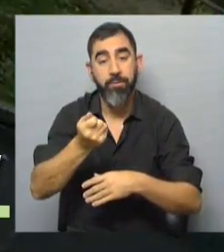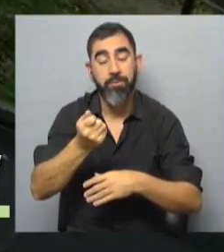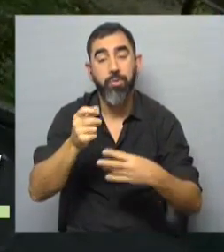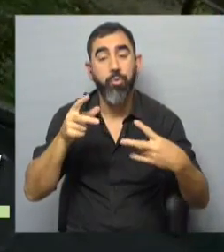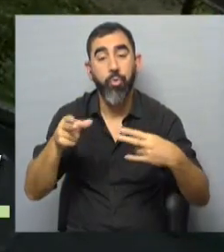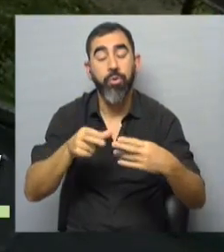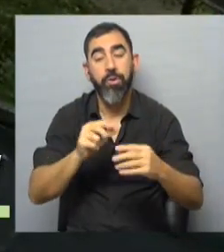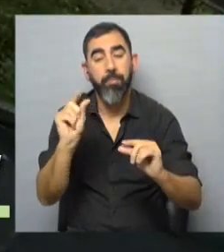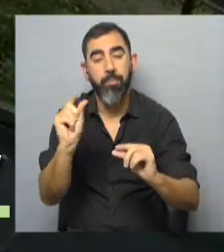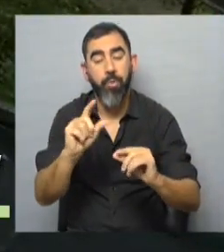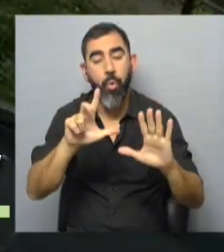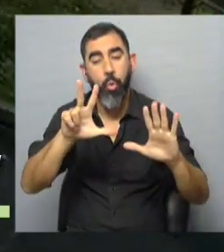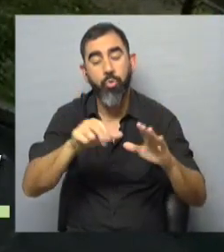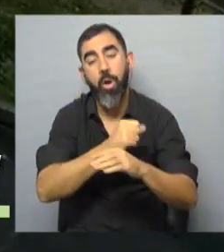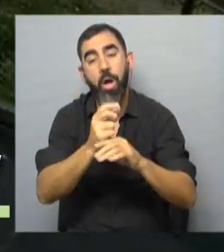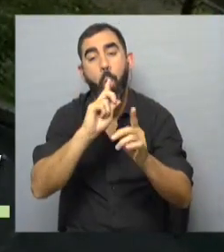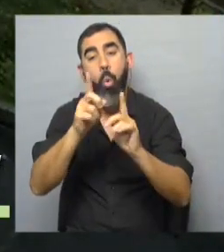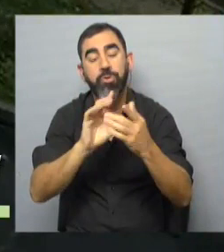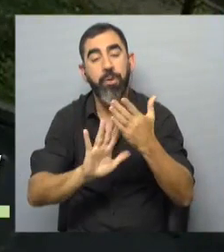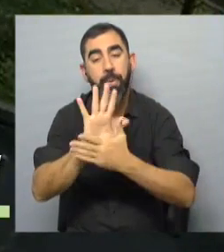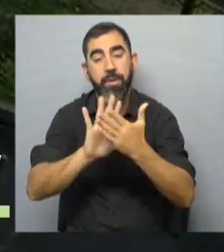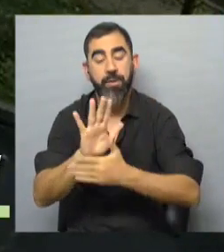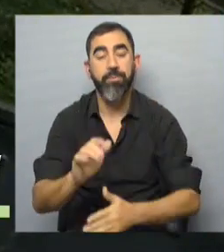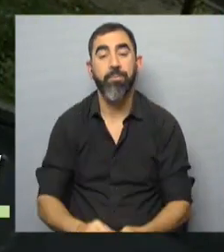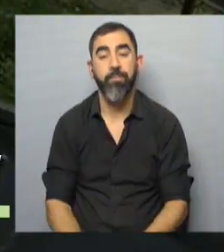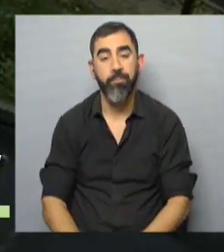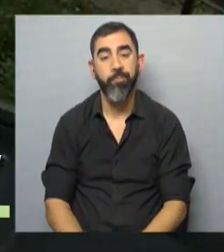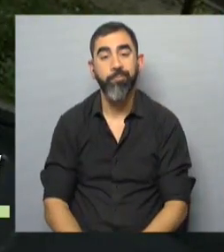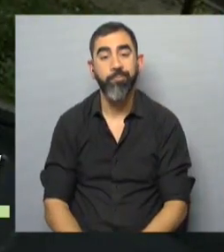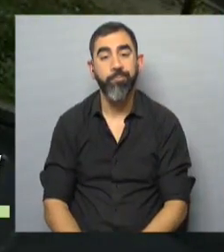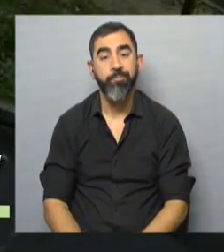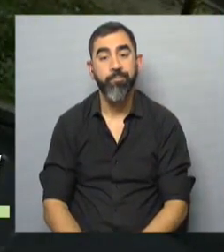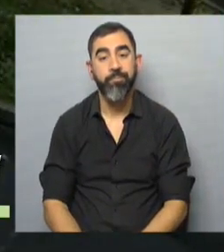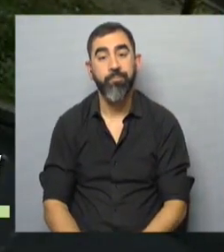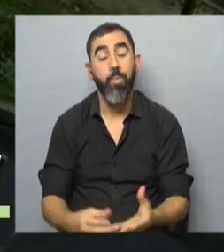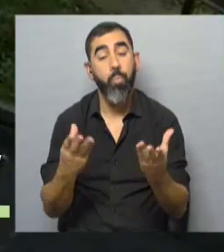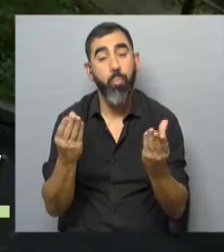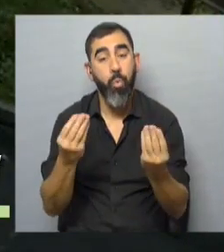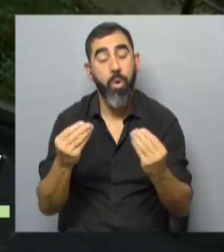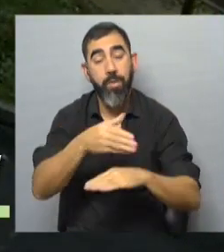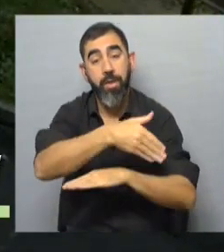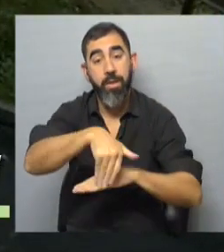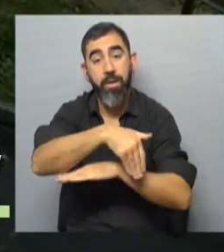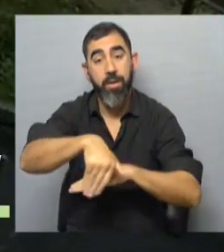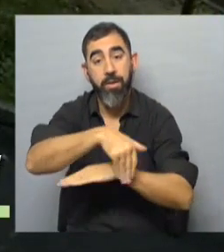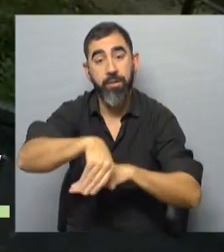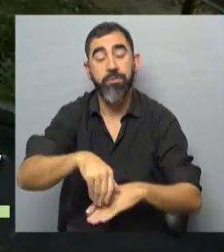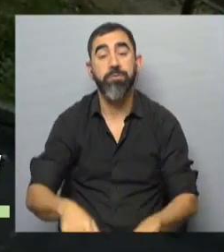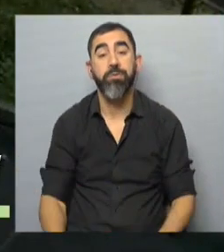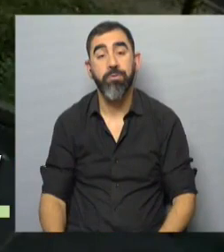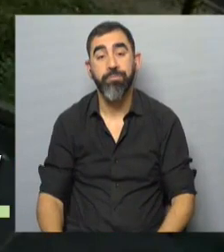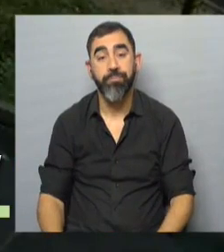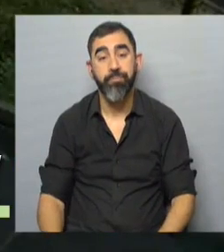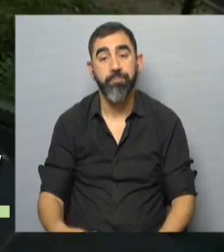El corte va a ser breve, de 8 a 11 horas según la previsión del Centro de Gestión de Movilidad. Suelo mojado, ahí lo vemos en las cámaras del CGM,